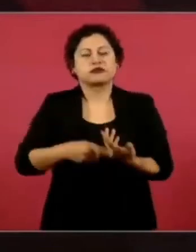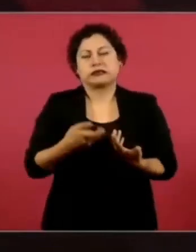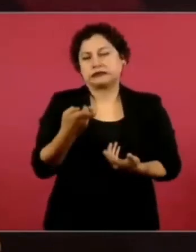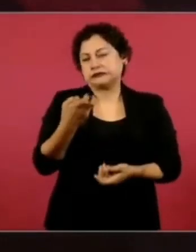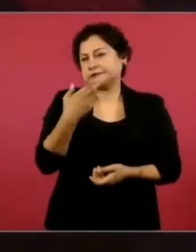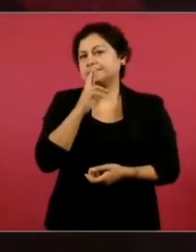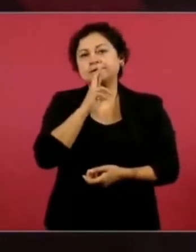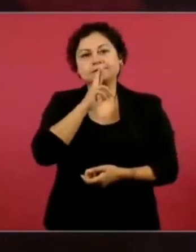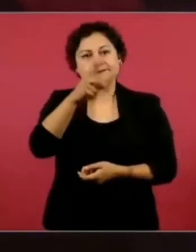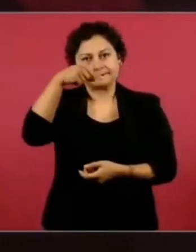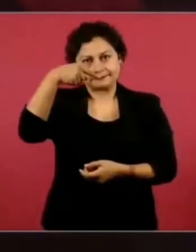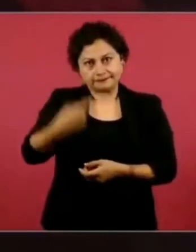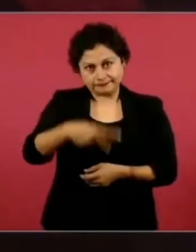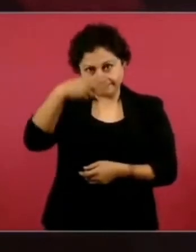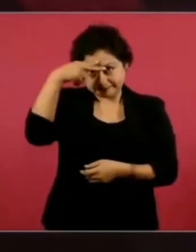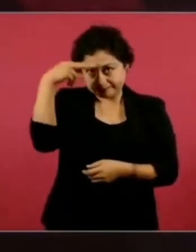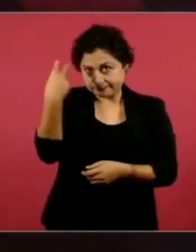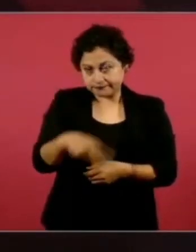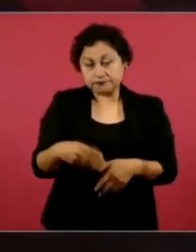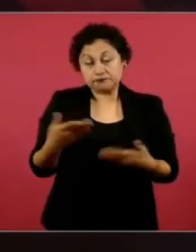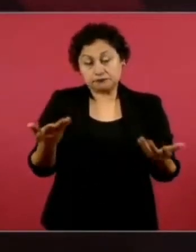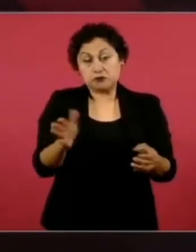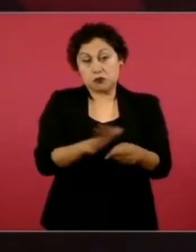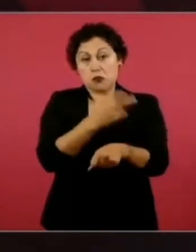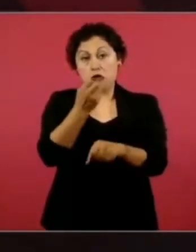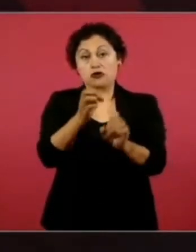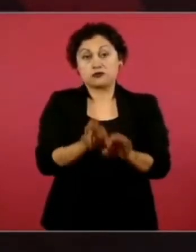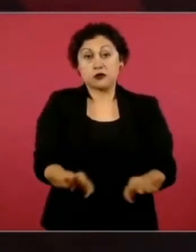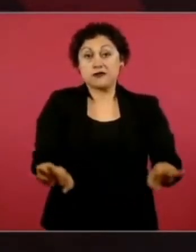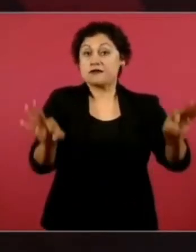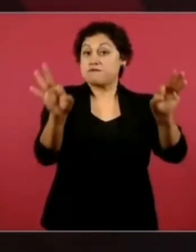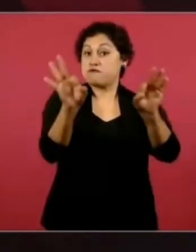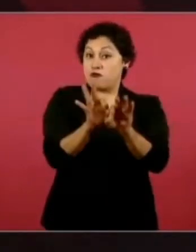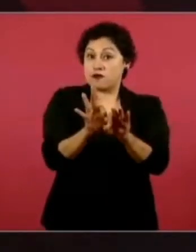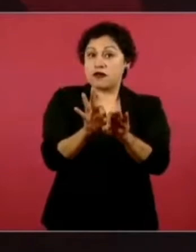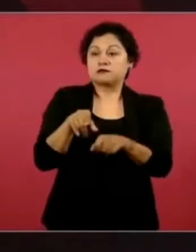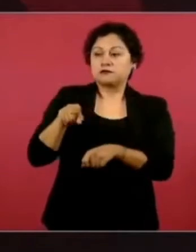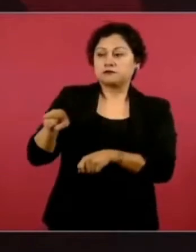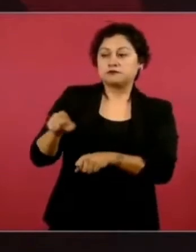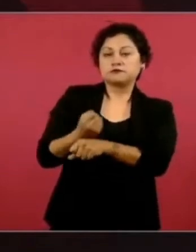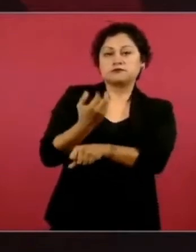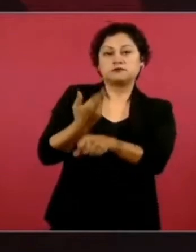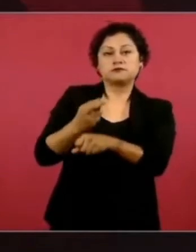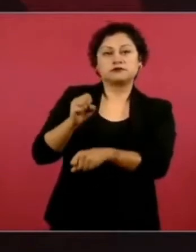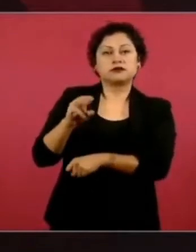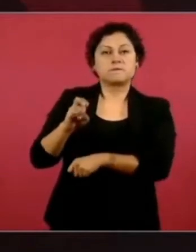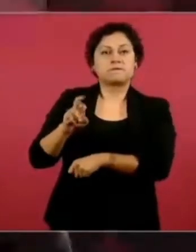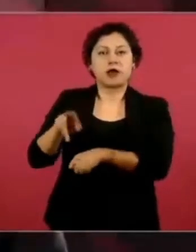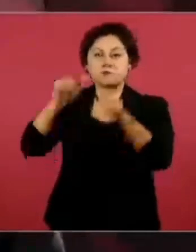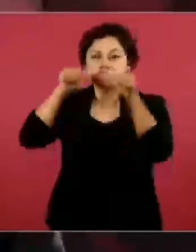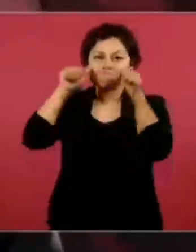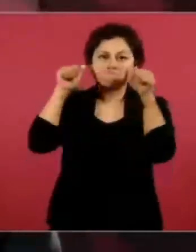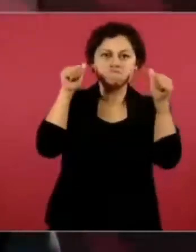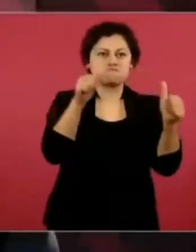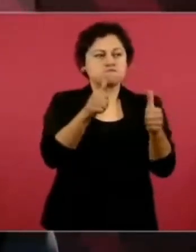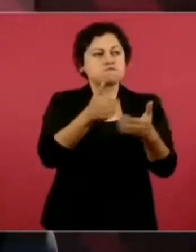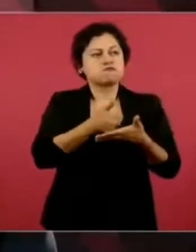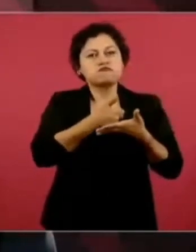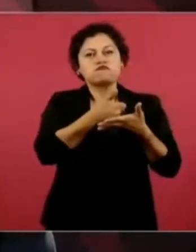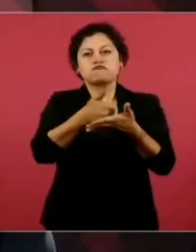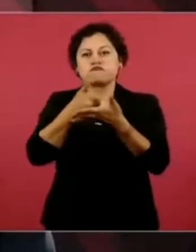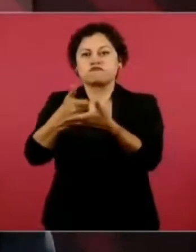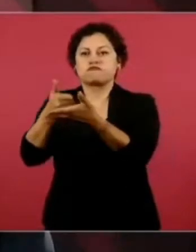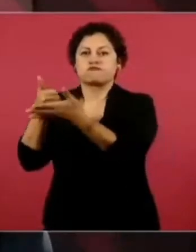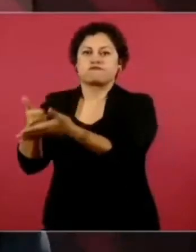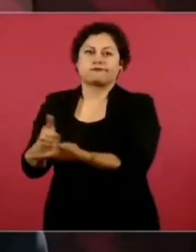son de esas acciones que lleva a cabo la Secretaría de Marina que ayudan mucho,